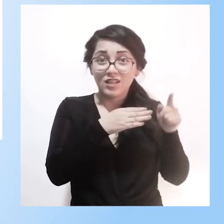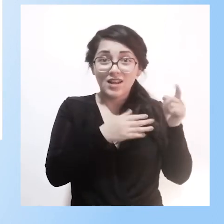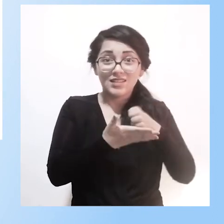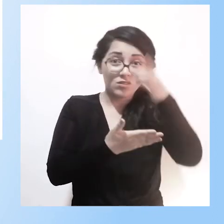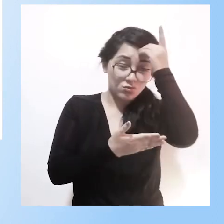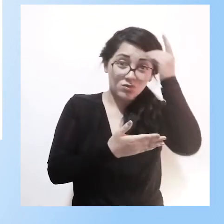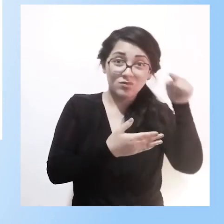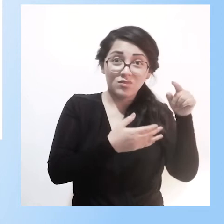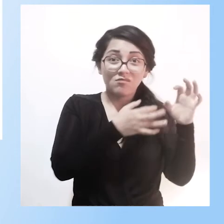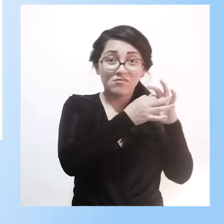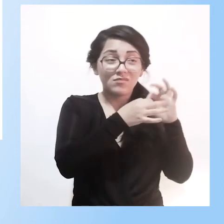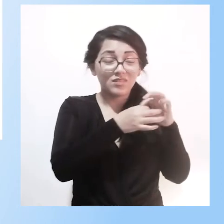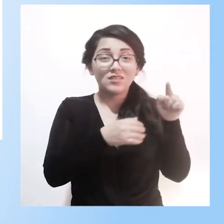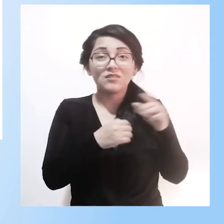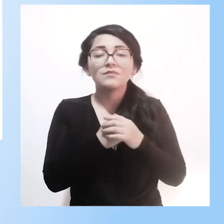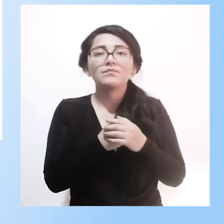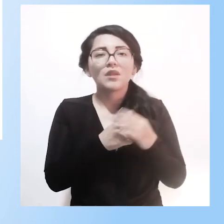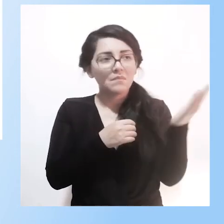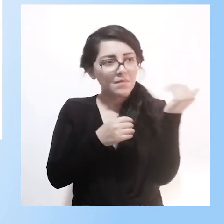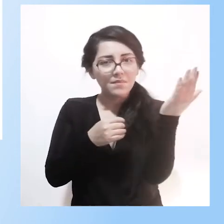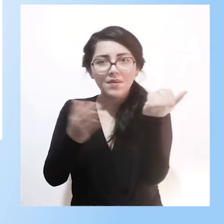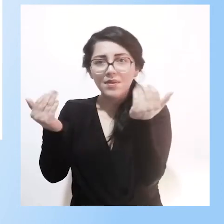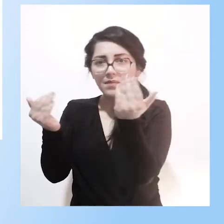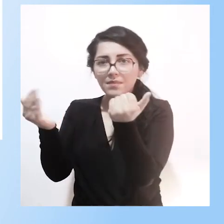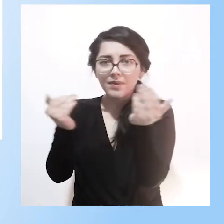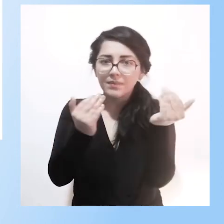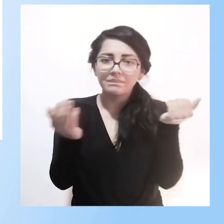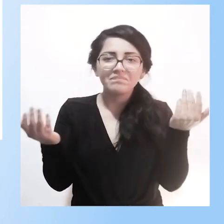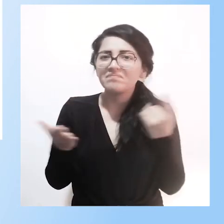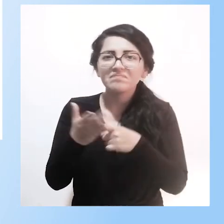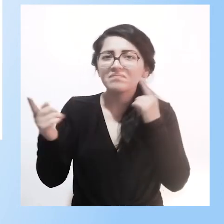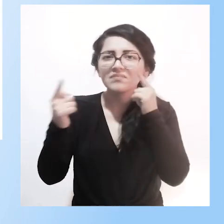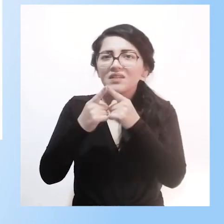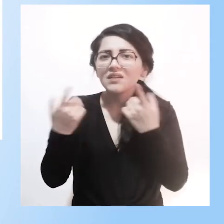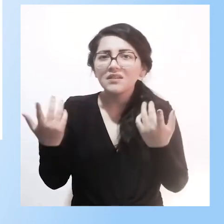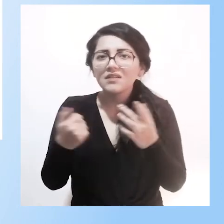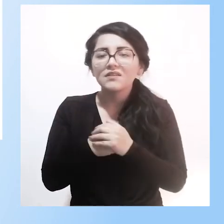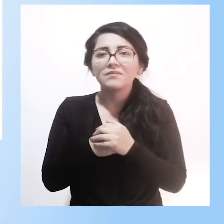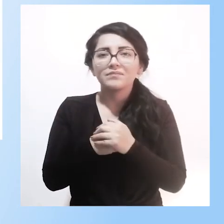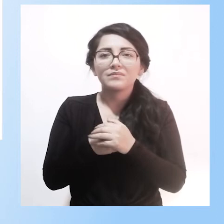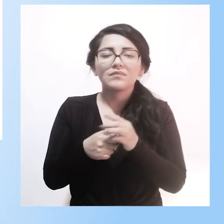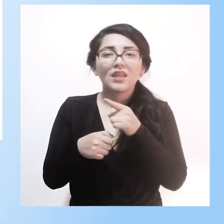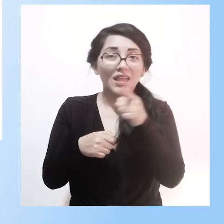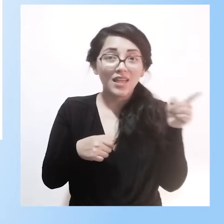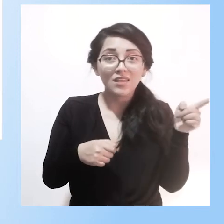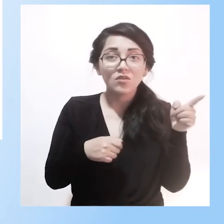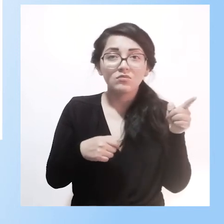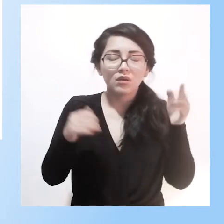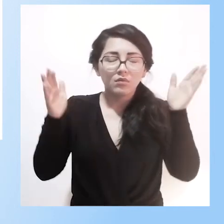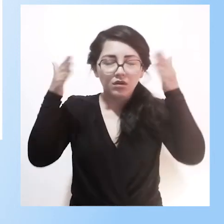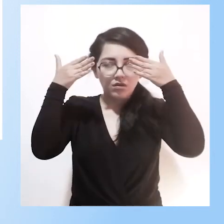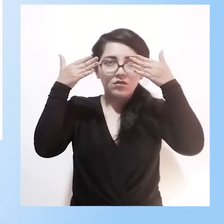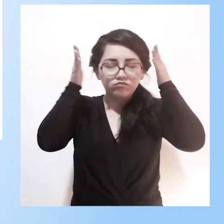y especial, regular y especial, para que no solamente se restrinja la mirada